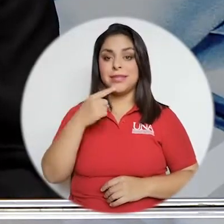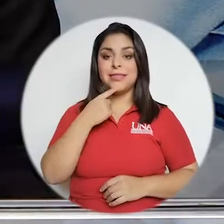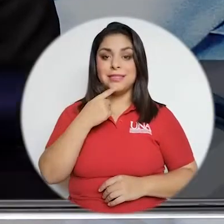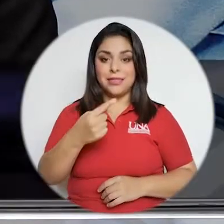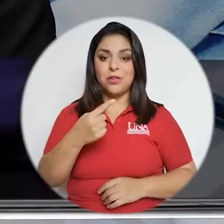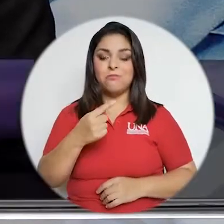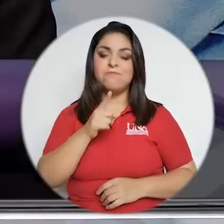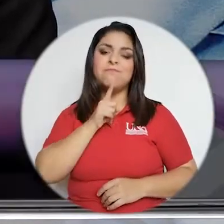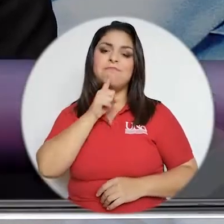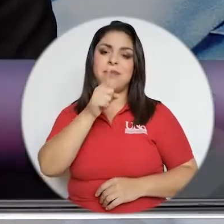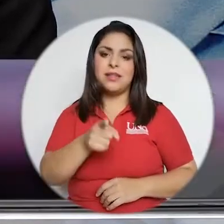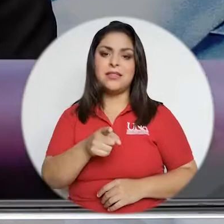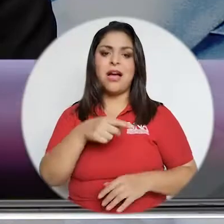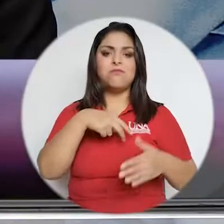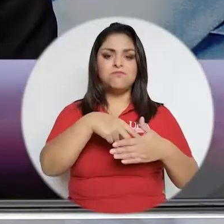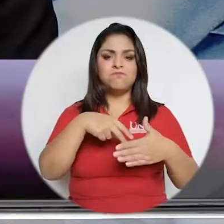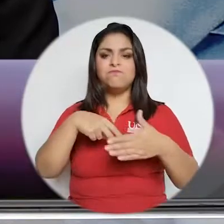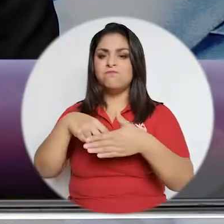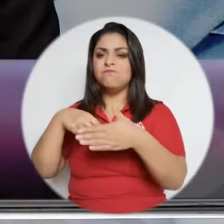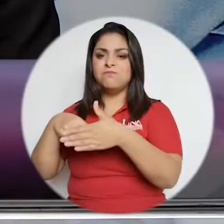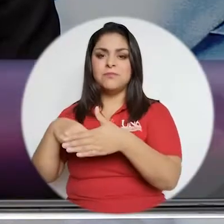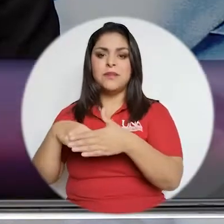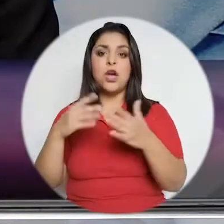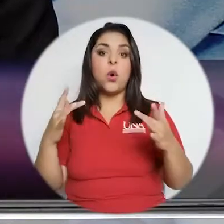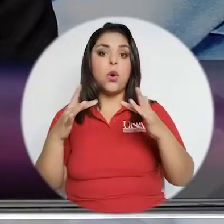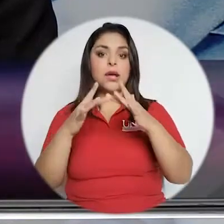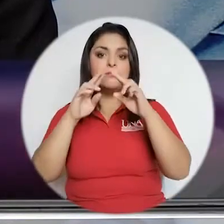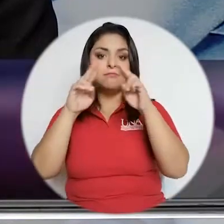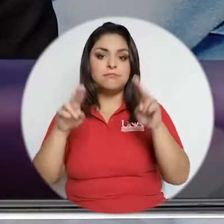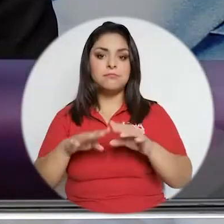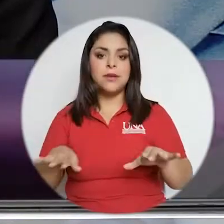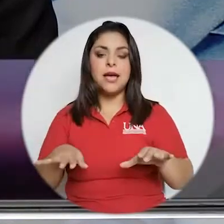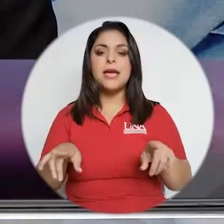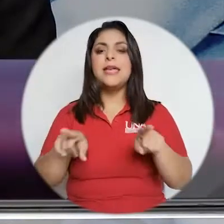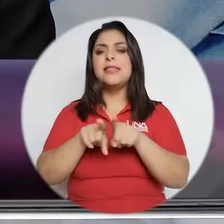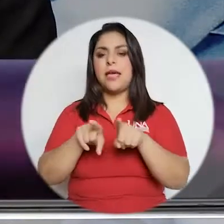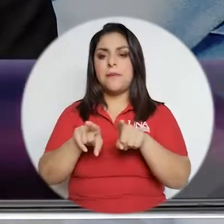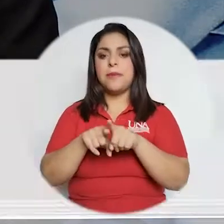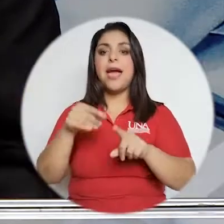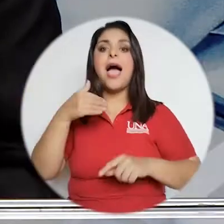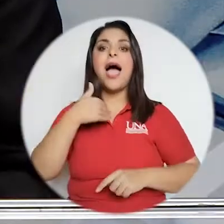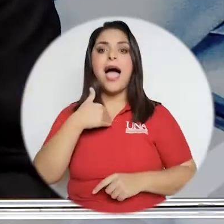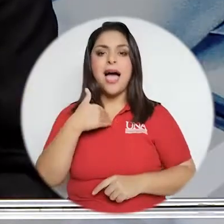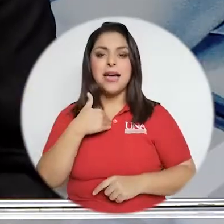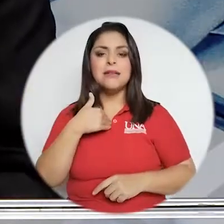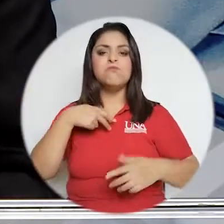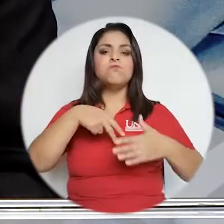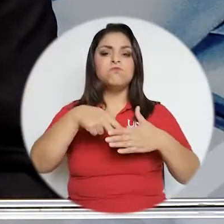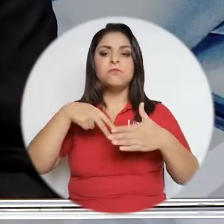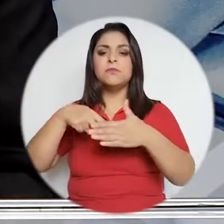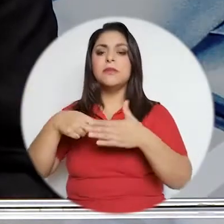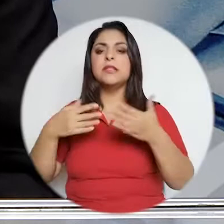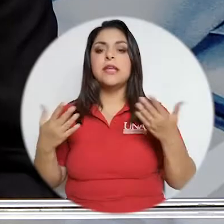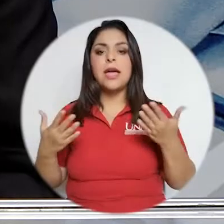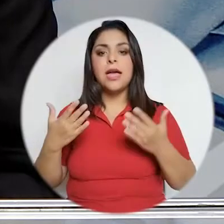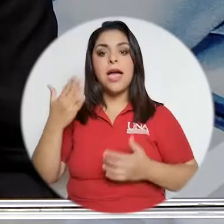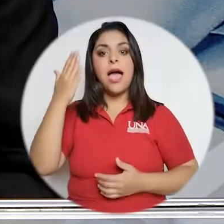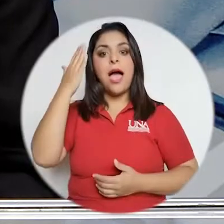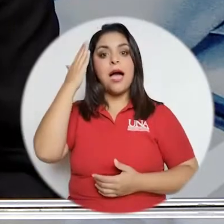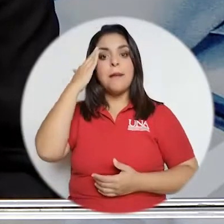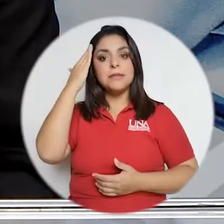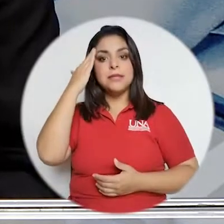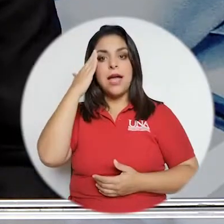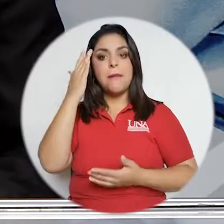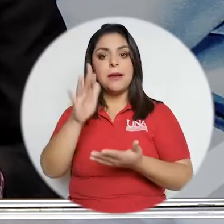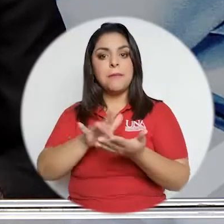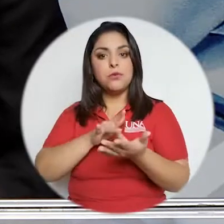efecto, además de la brecha de conectividad, también hay una brecha en cuanto a capacidad para aprovechar los recursos